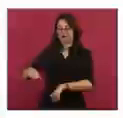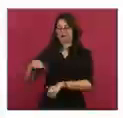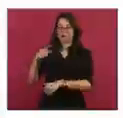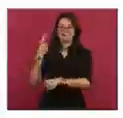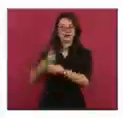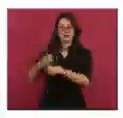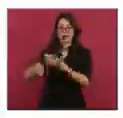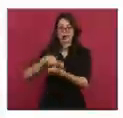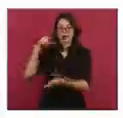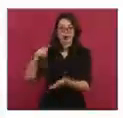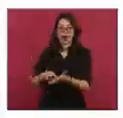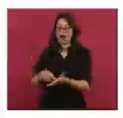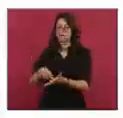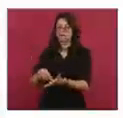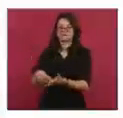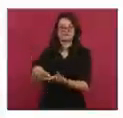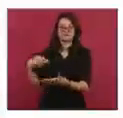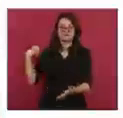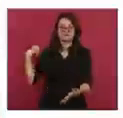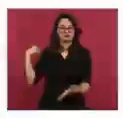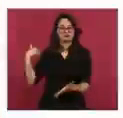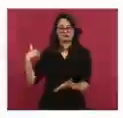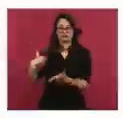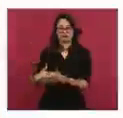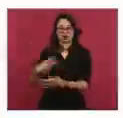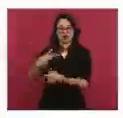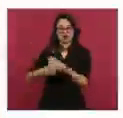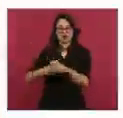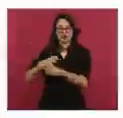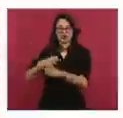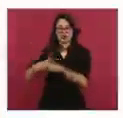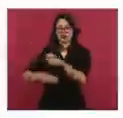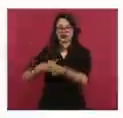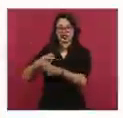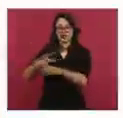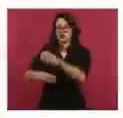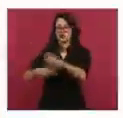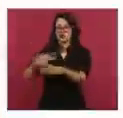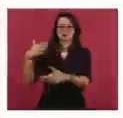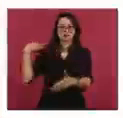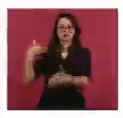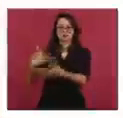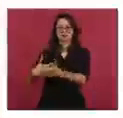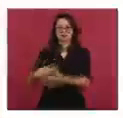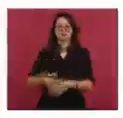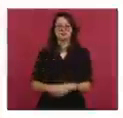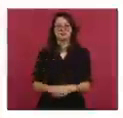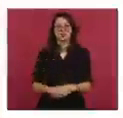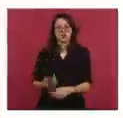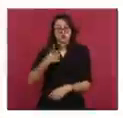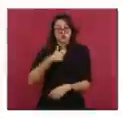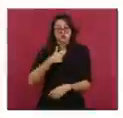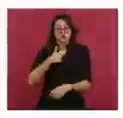El señor Modi está arriba, pero ya estamos en segundo, a veces hemos estado en tercero,